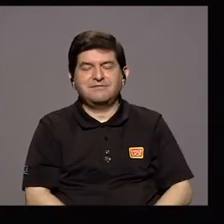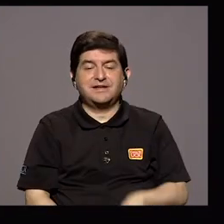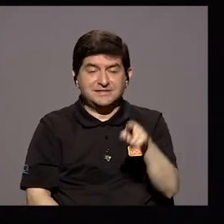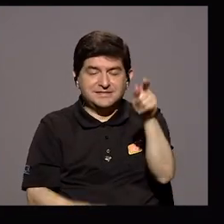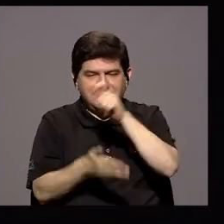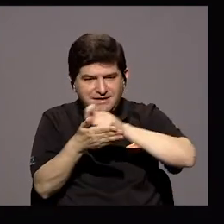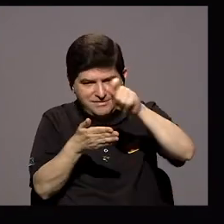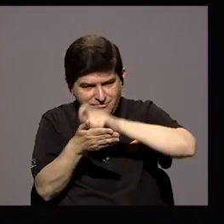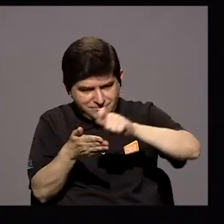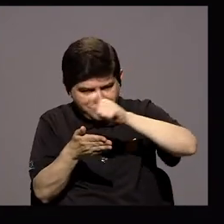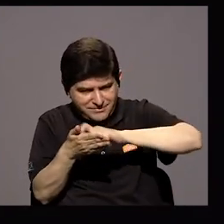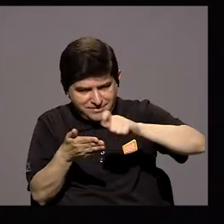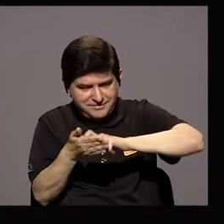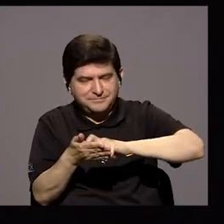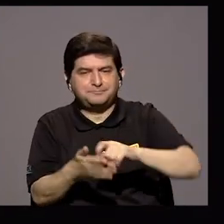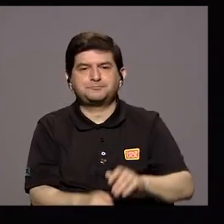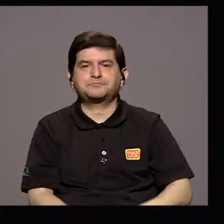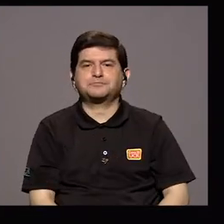Memorias Yo Creo Que